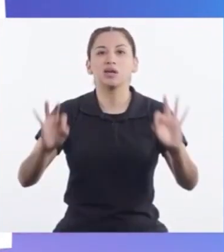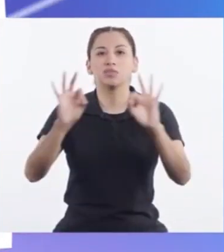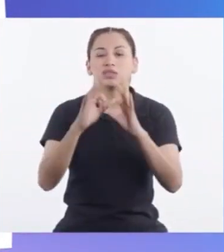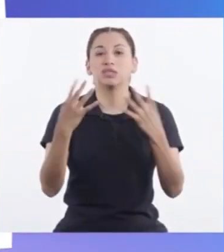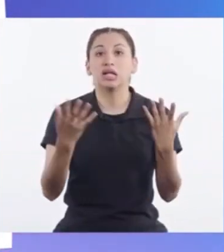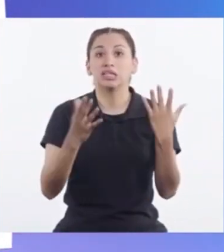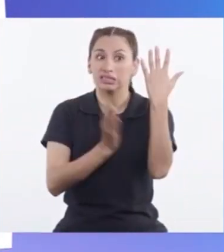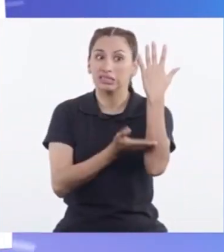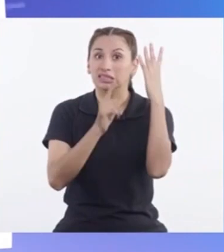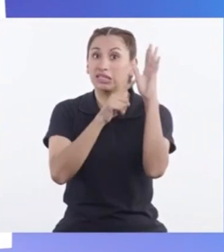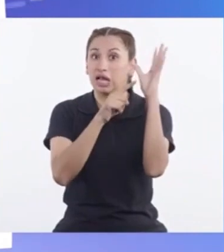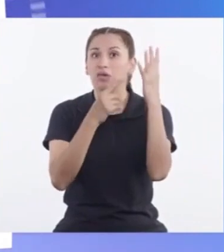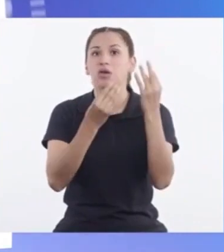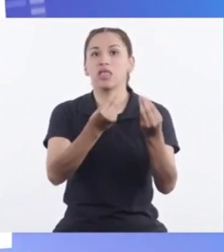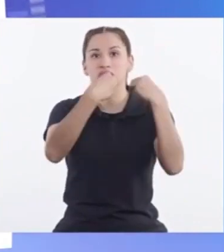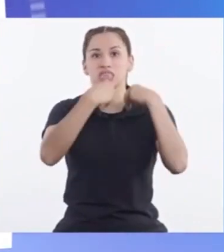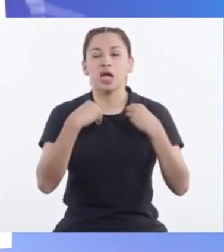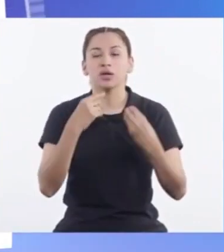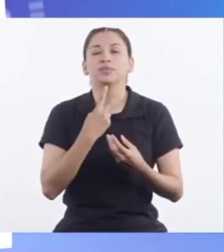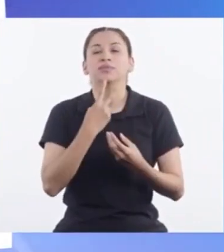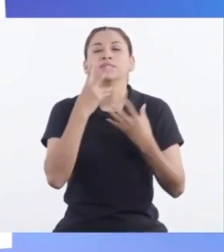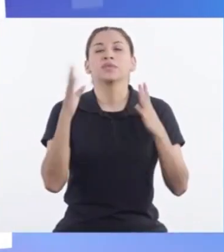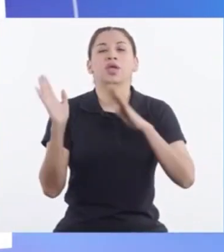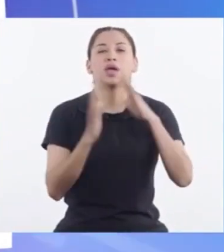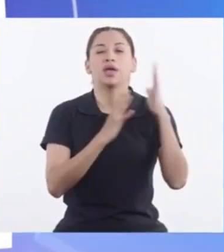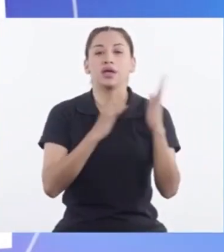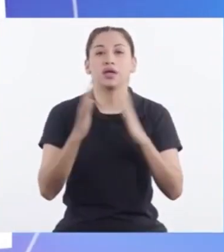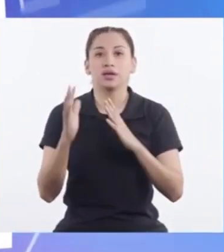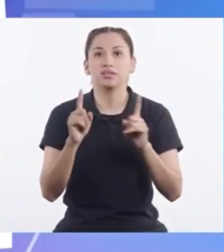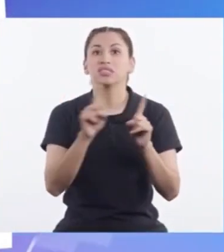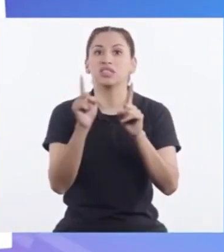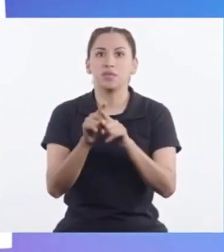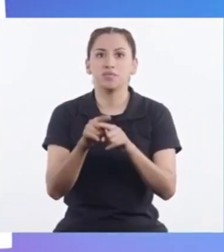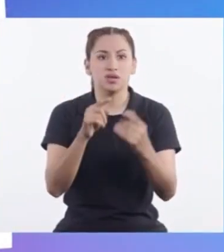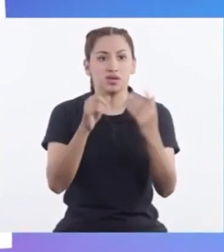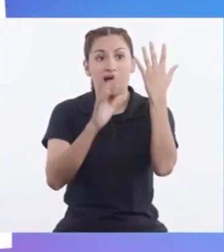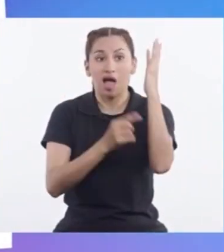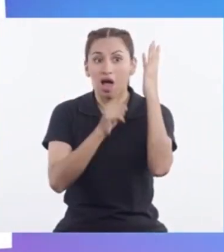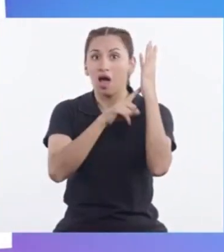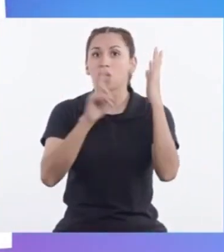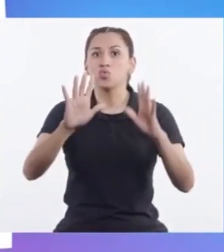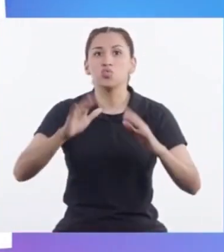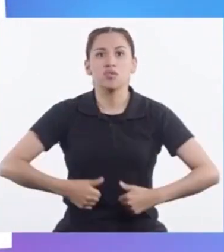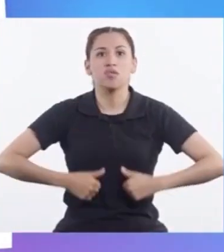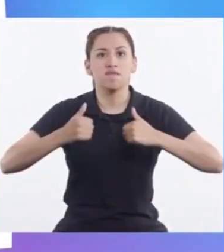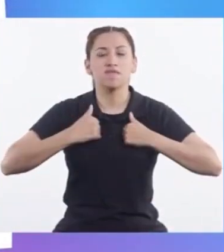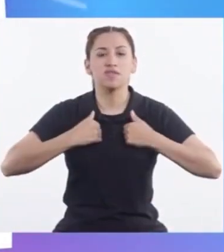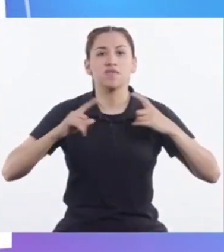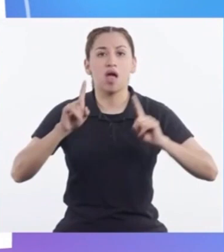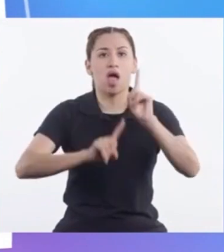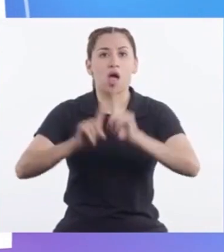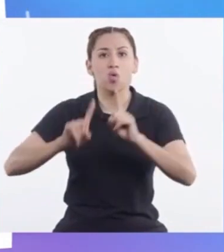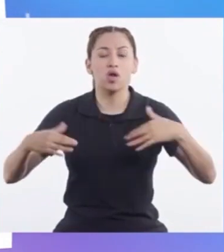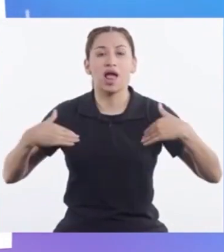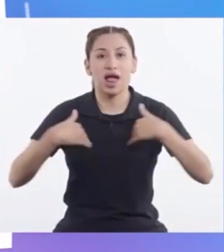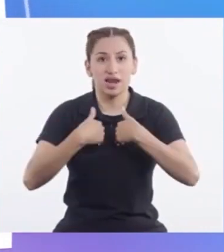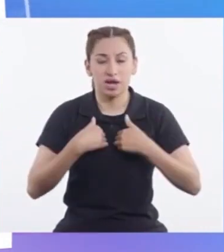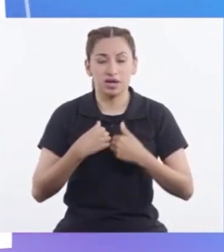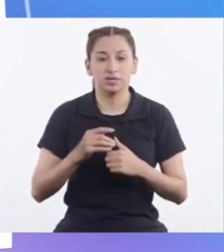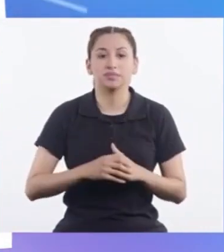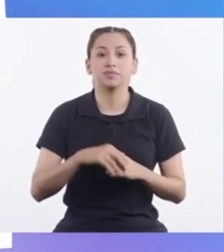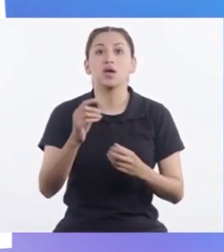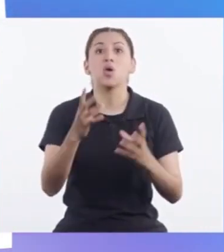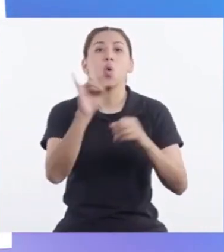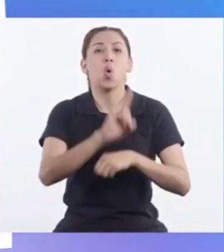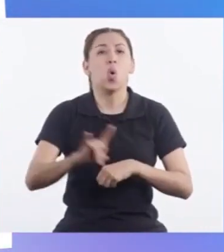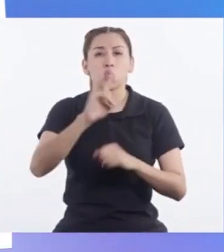producción De oxígeno Además Quita el hábitat A muchas especies Animales El uso De